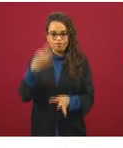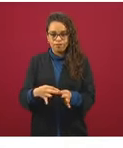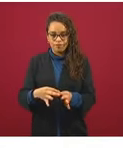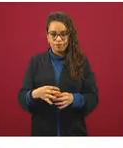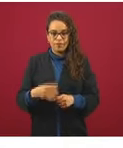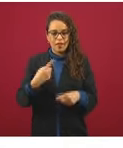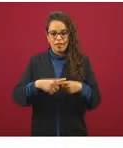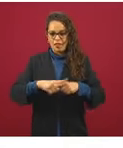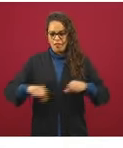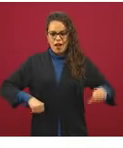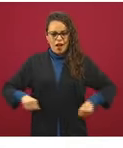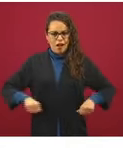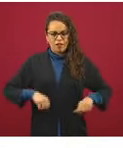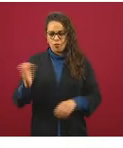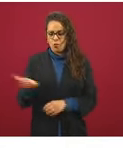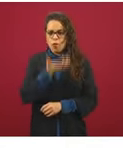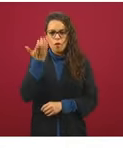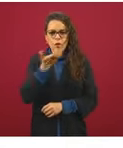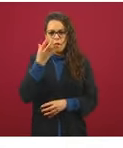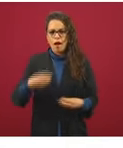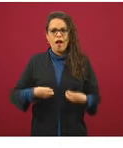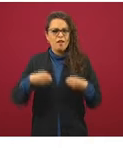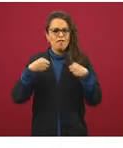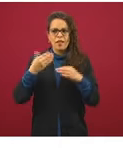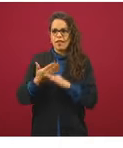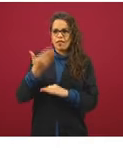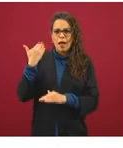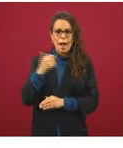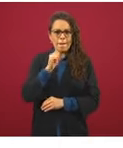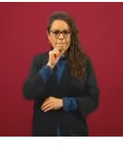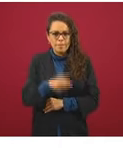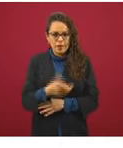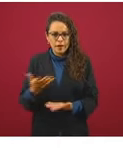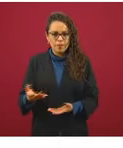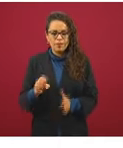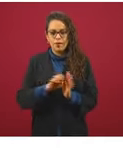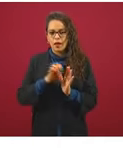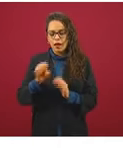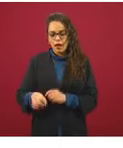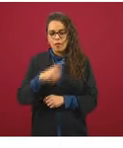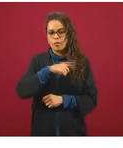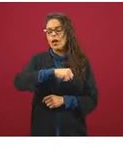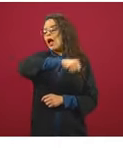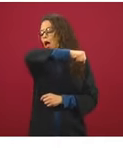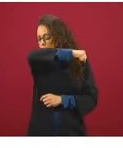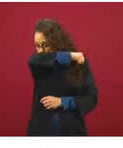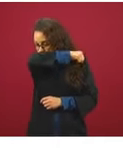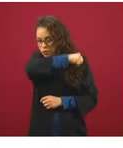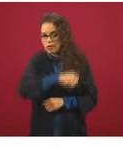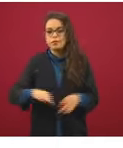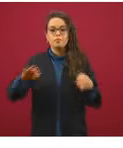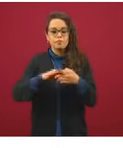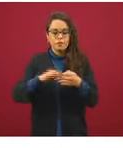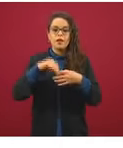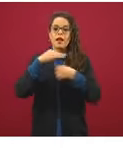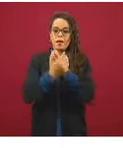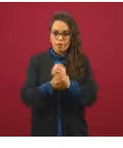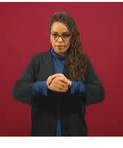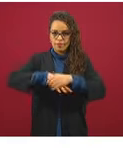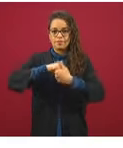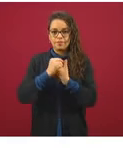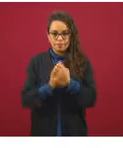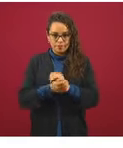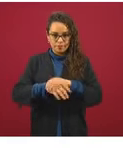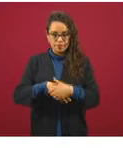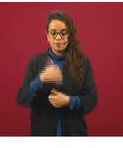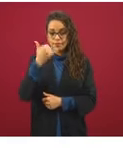actividades a las que regularmente no estábamos acostumbrados, como el estornudo de etiqueta, el lavado constante de manos y sobre todo el